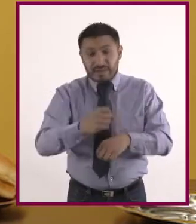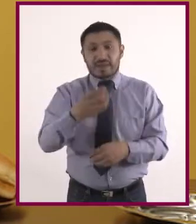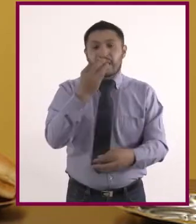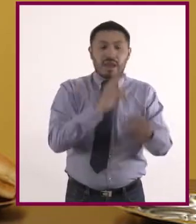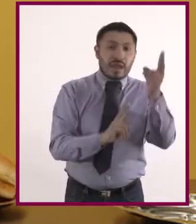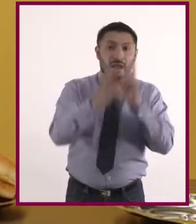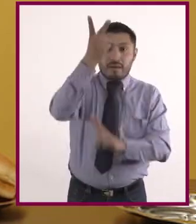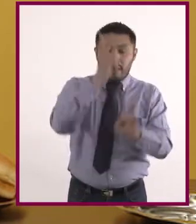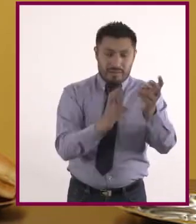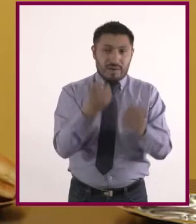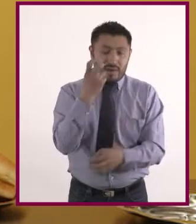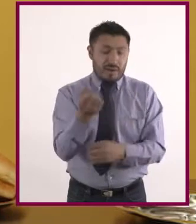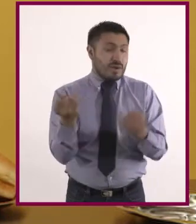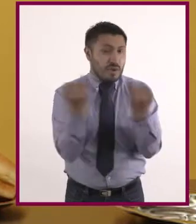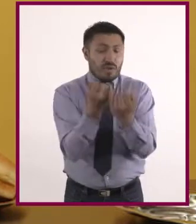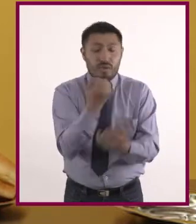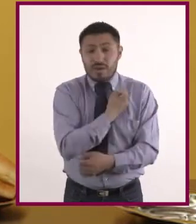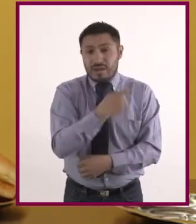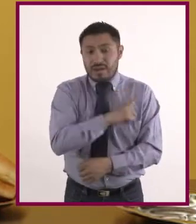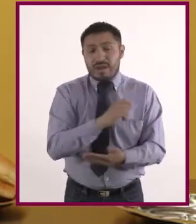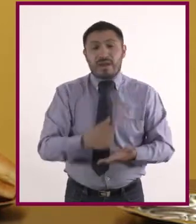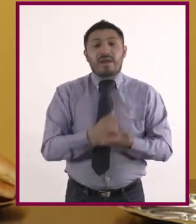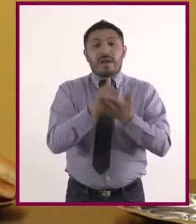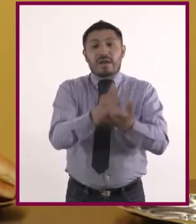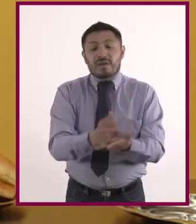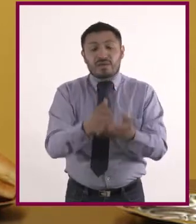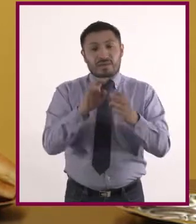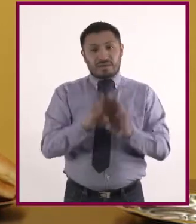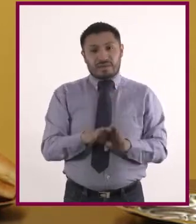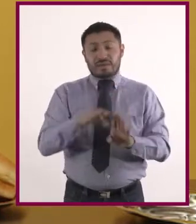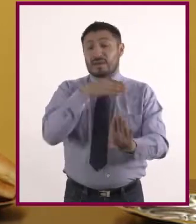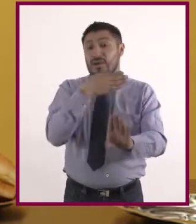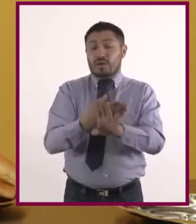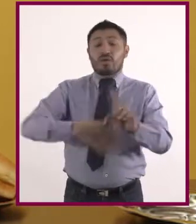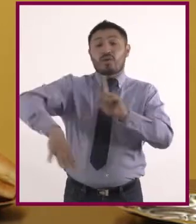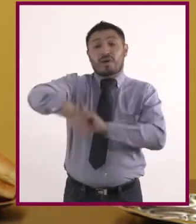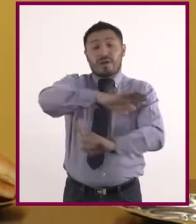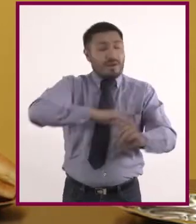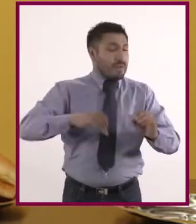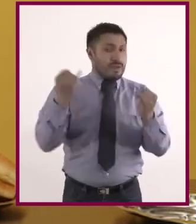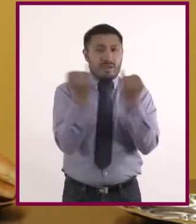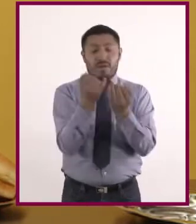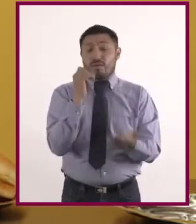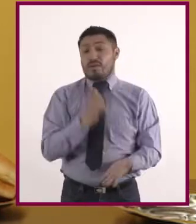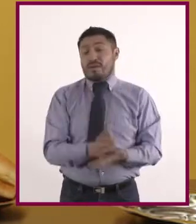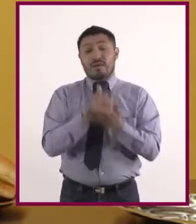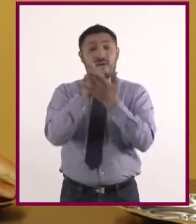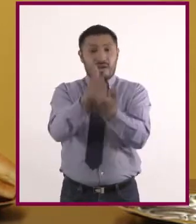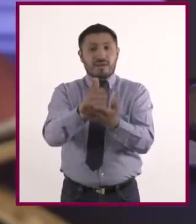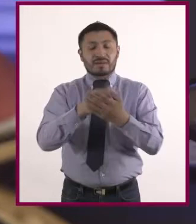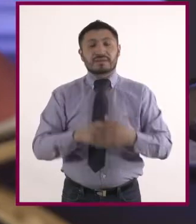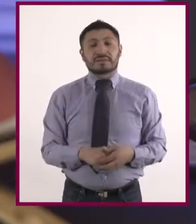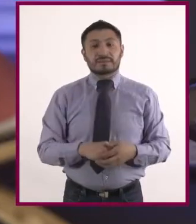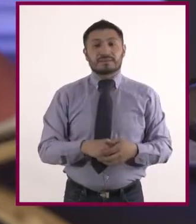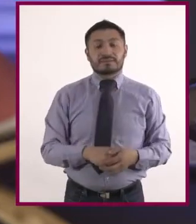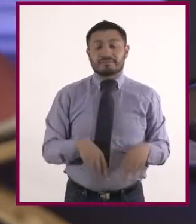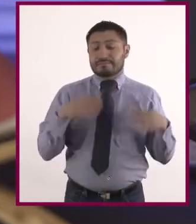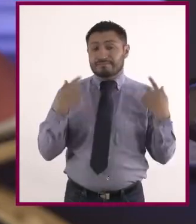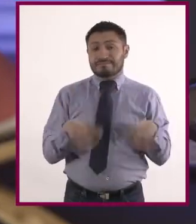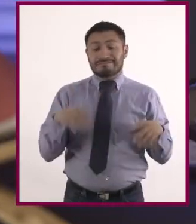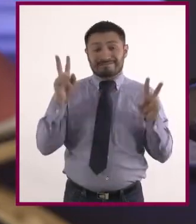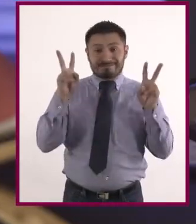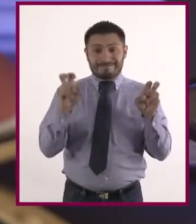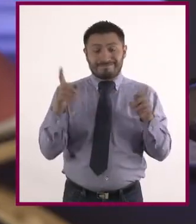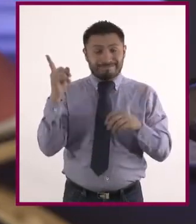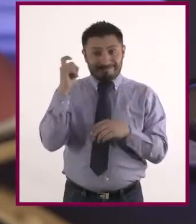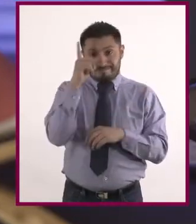semana no solo es saludable, sino que también reducirá la emisión de gases de metano de efecto invernadero que genera la industria ganadera. Rayo, sí que es